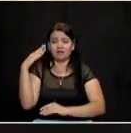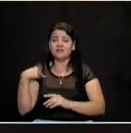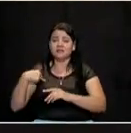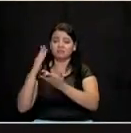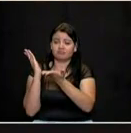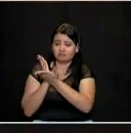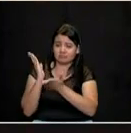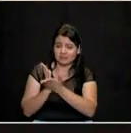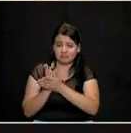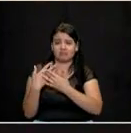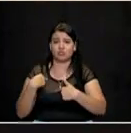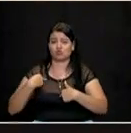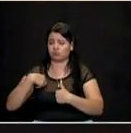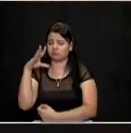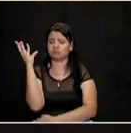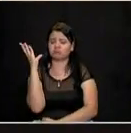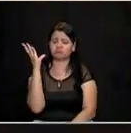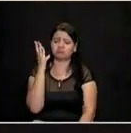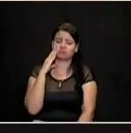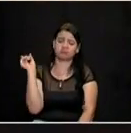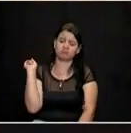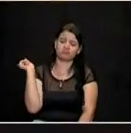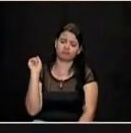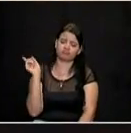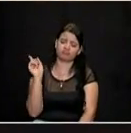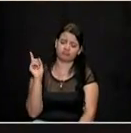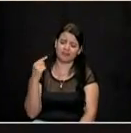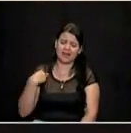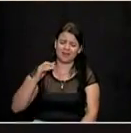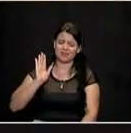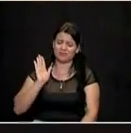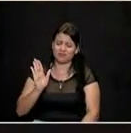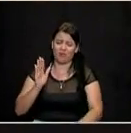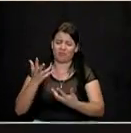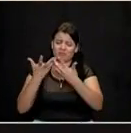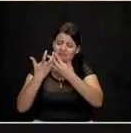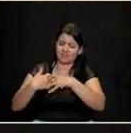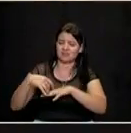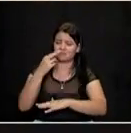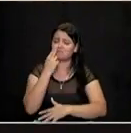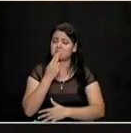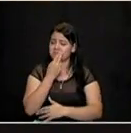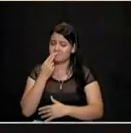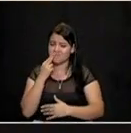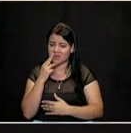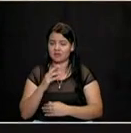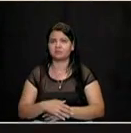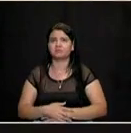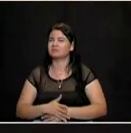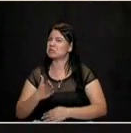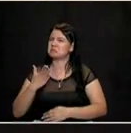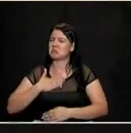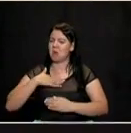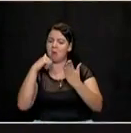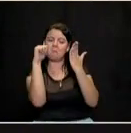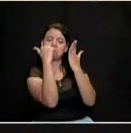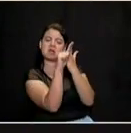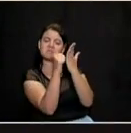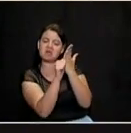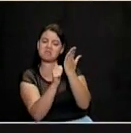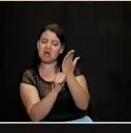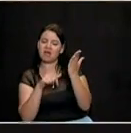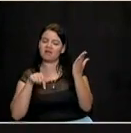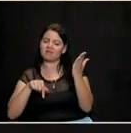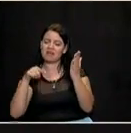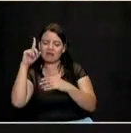el sector privado y oficial, y nuestra agenda de gobierno propone hacer de Medellín una